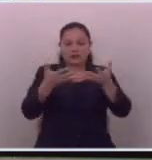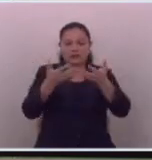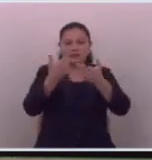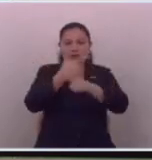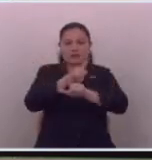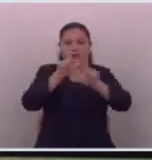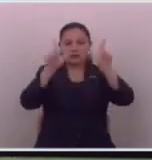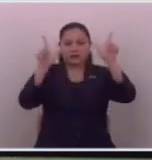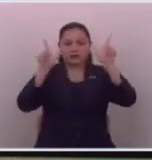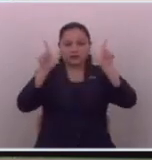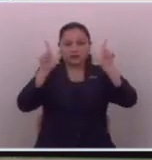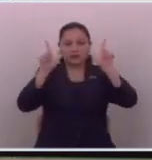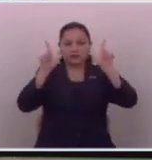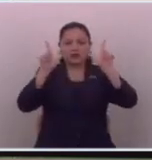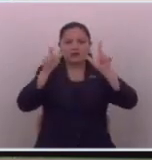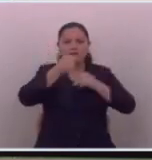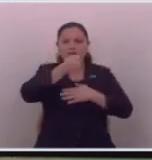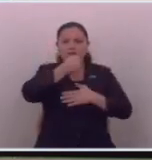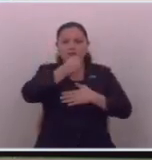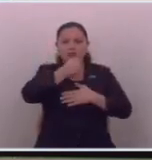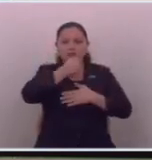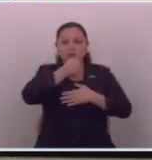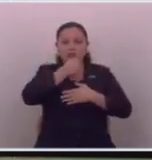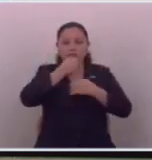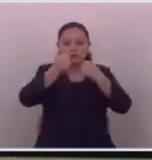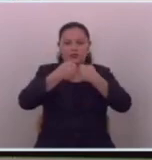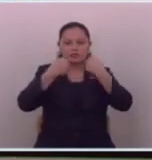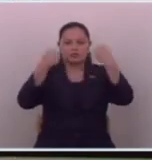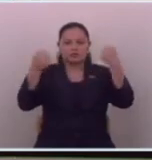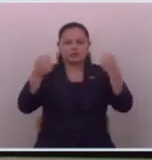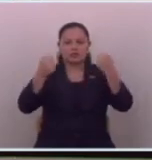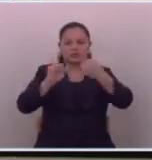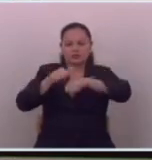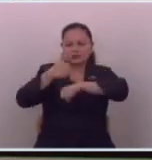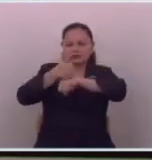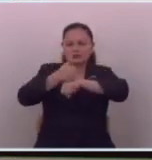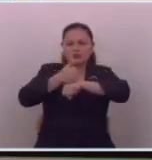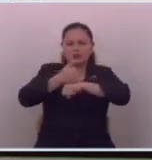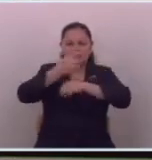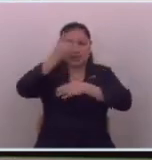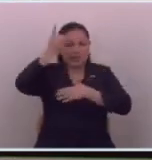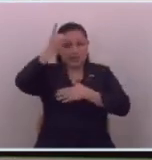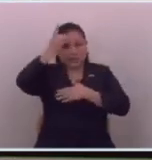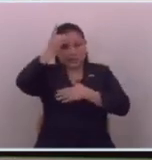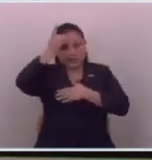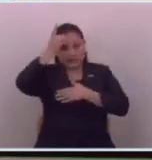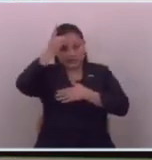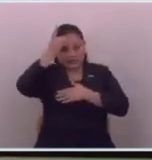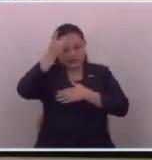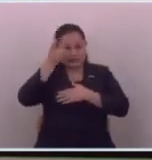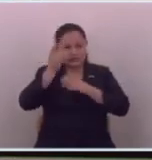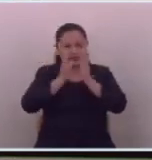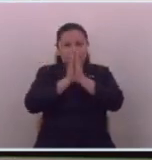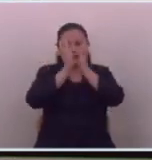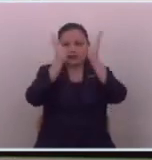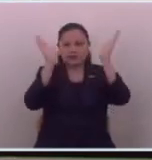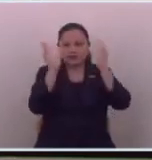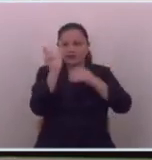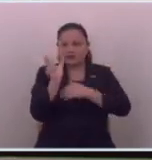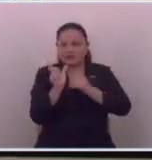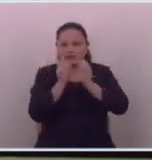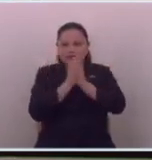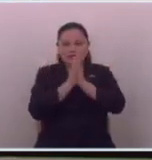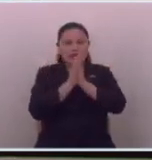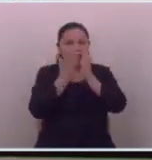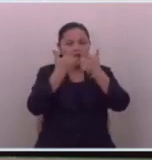libertad de prensa como se define una definición general de la